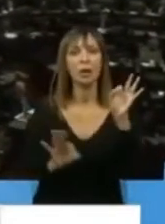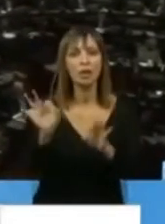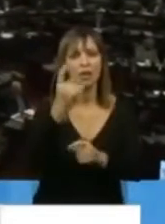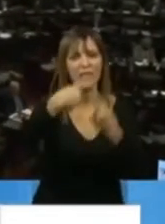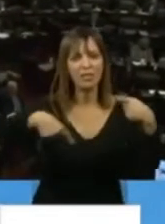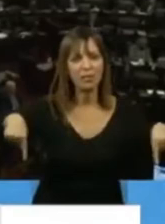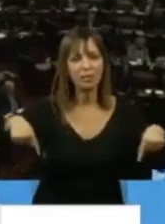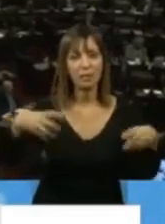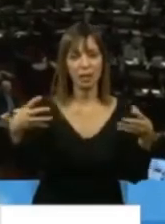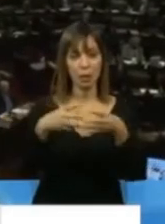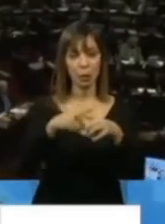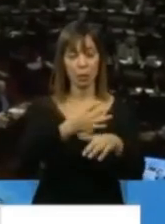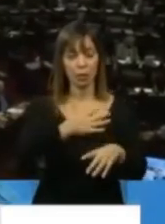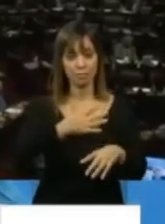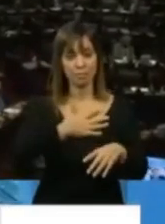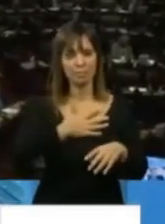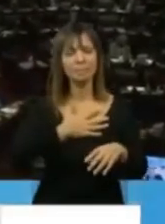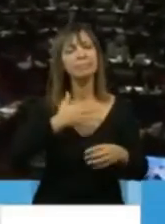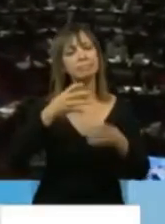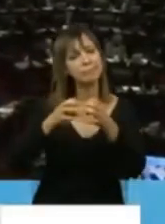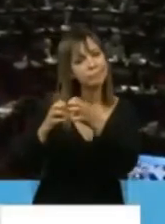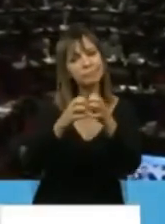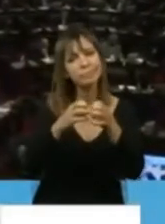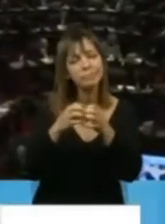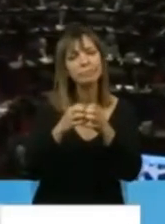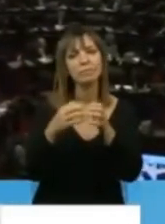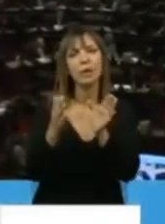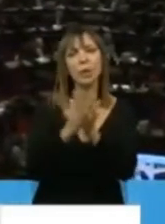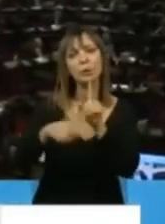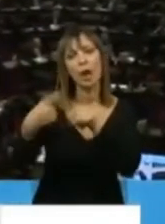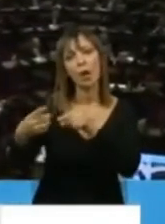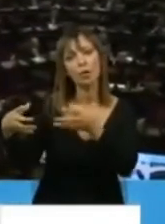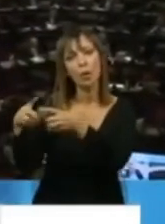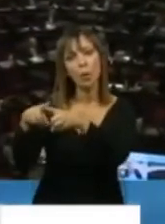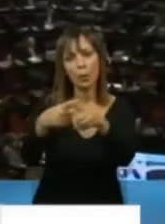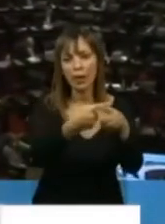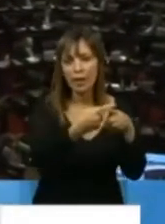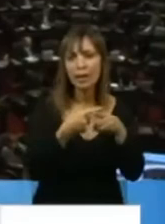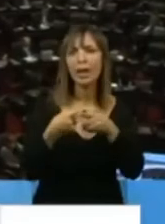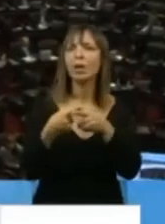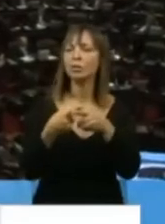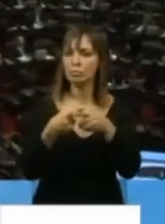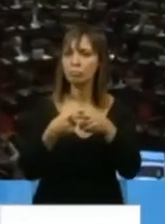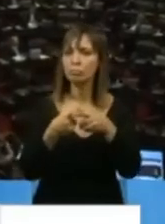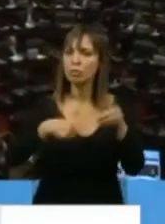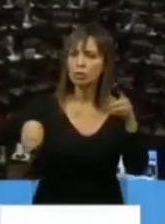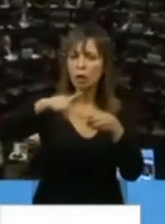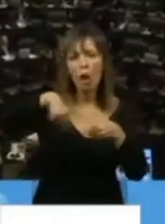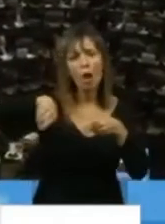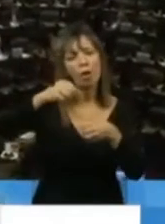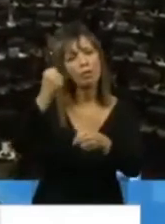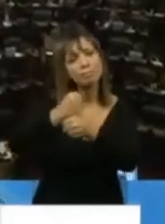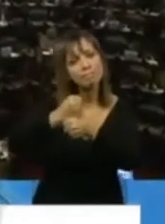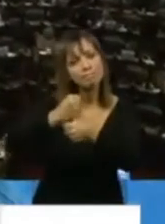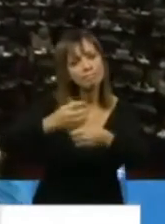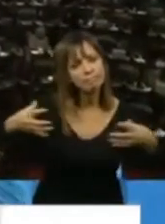nuestro bloque estuvieron trabajando conjuntamente con otros bloques que conforman este consejo